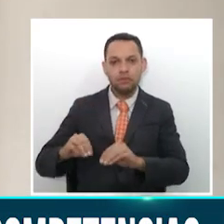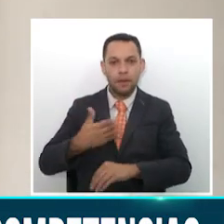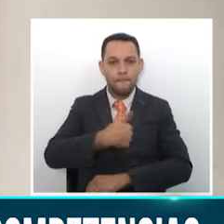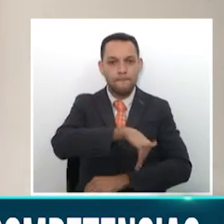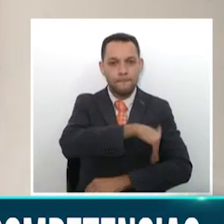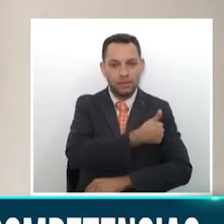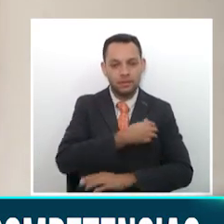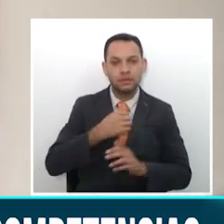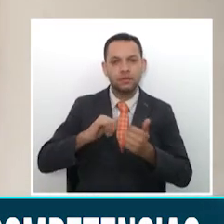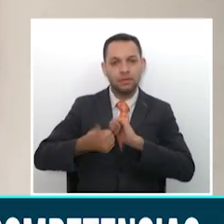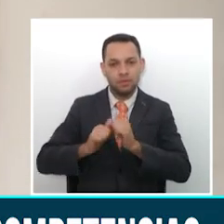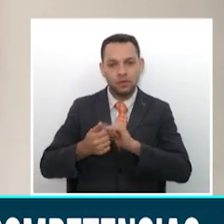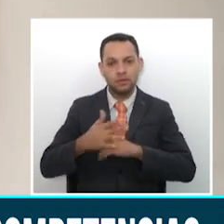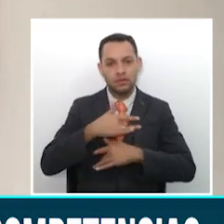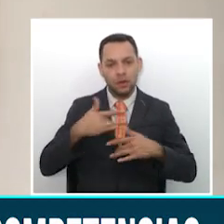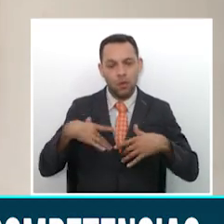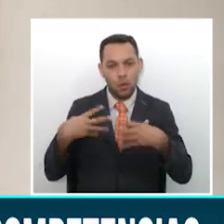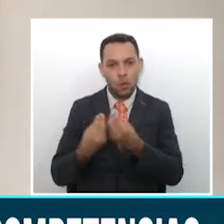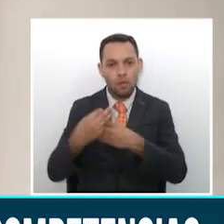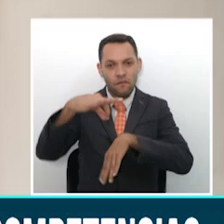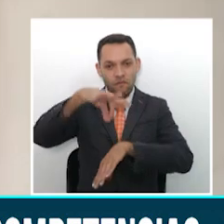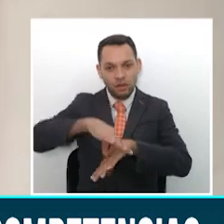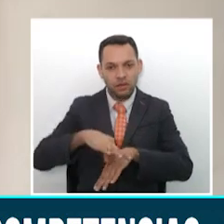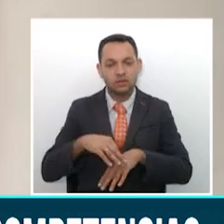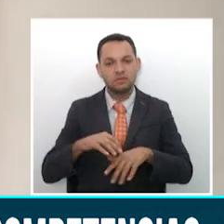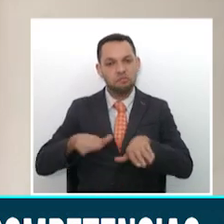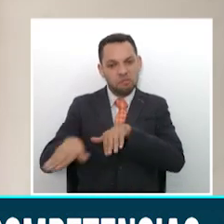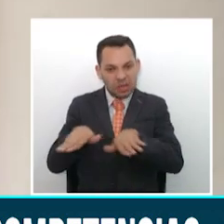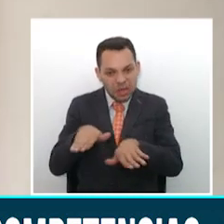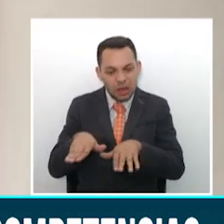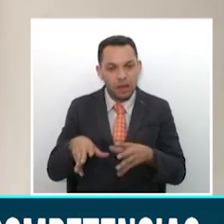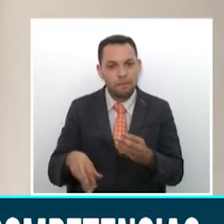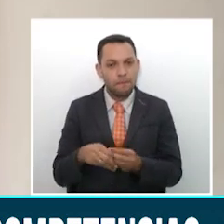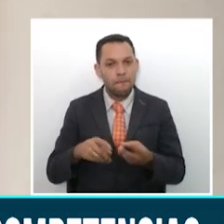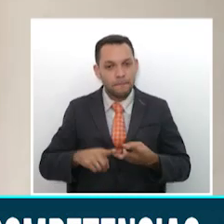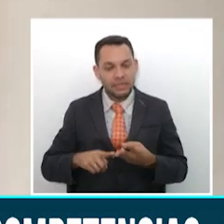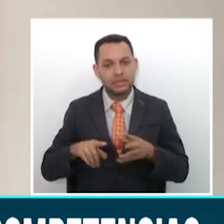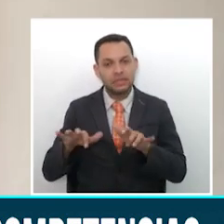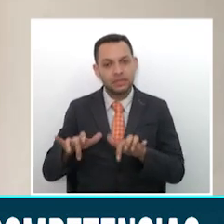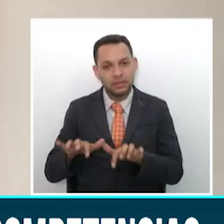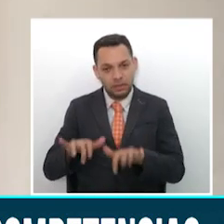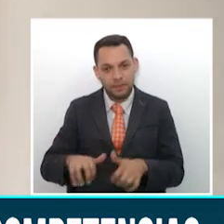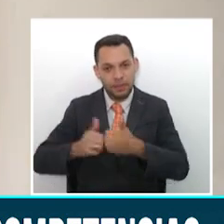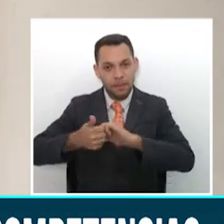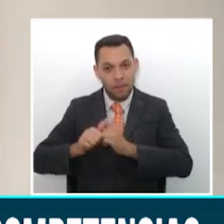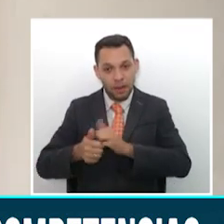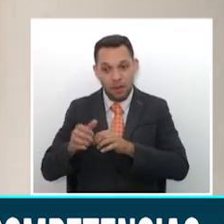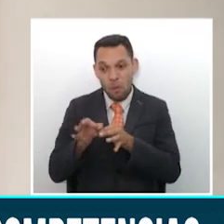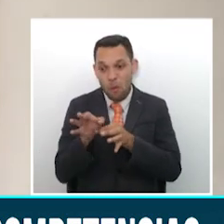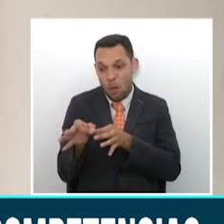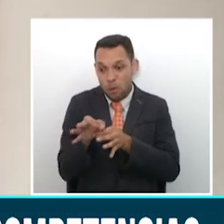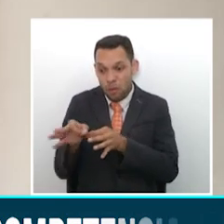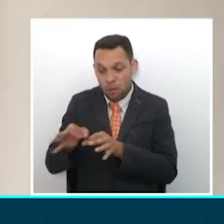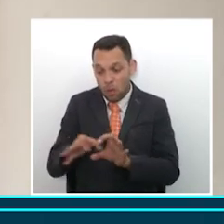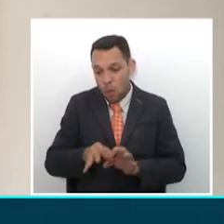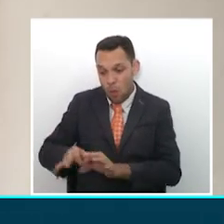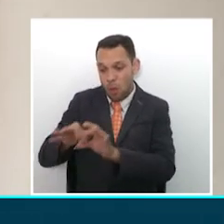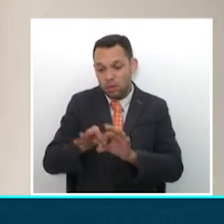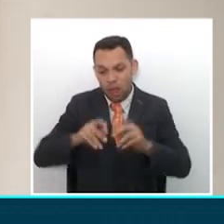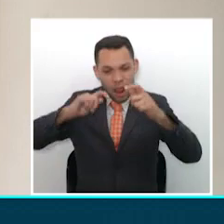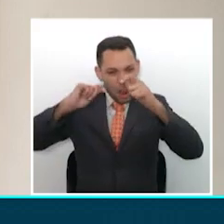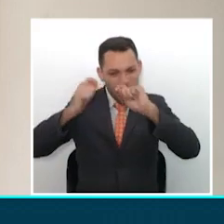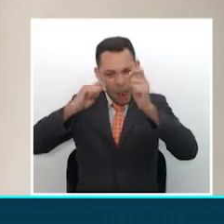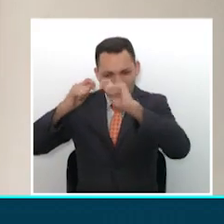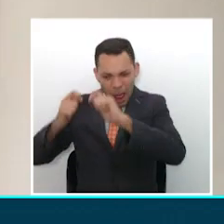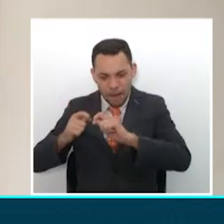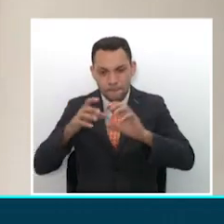del Deporte, de Salud, de la Federación Colombiana de Patinaje y de la Secretaría del Deporte Municipal que con todo su equipo metodológico y con todo